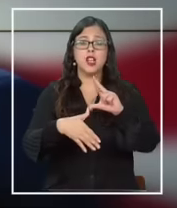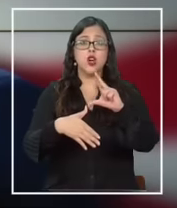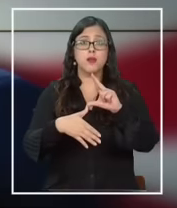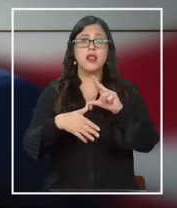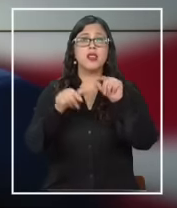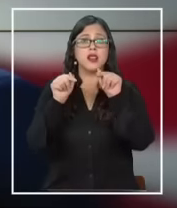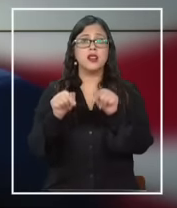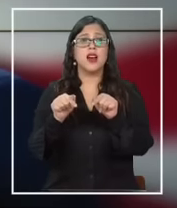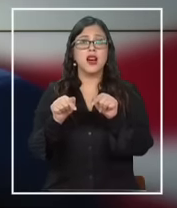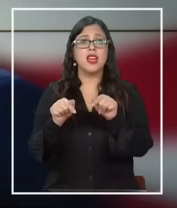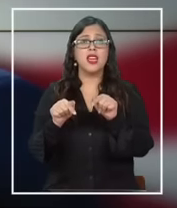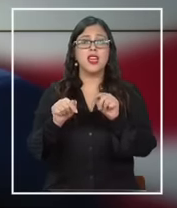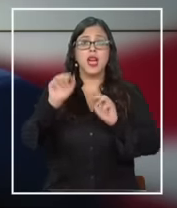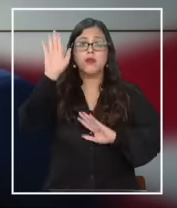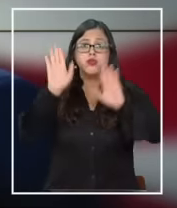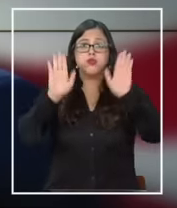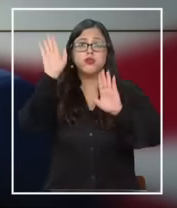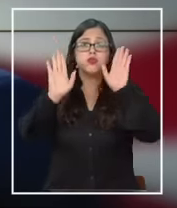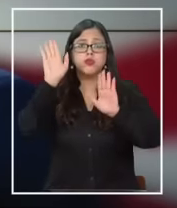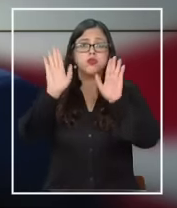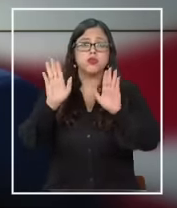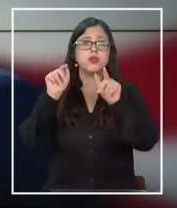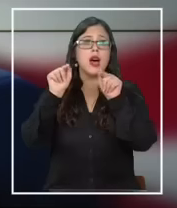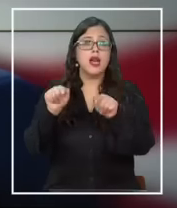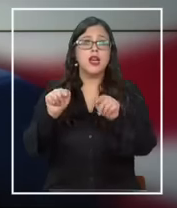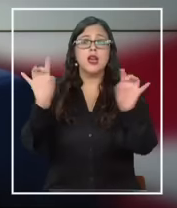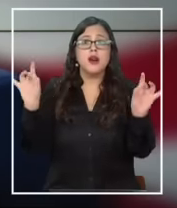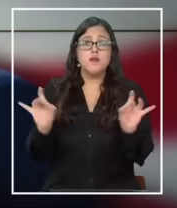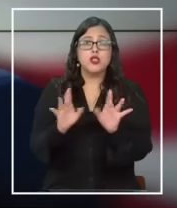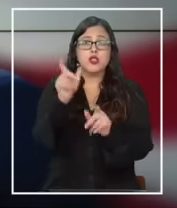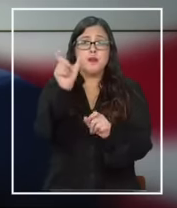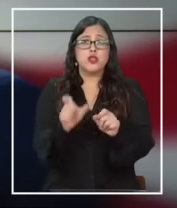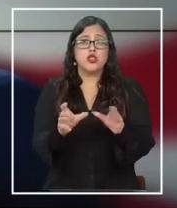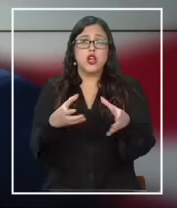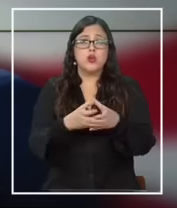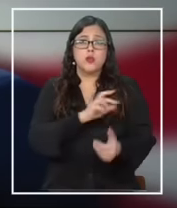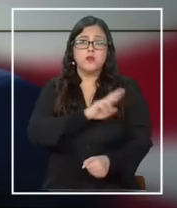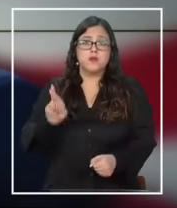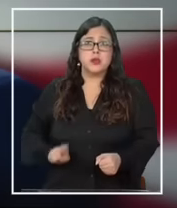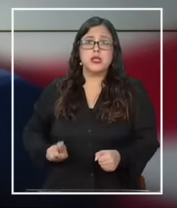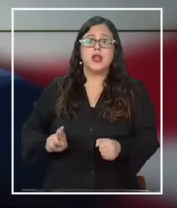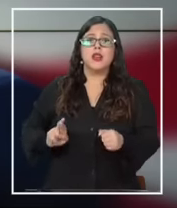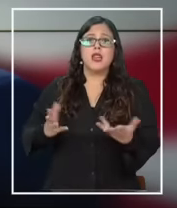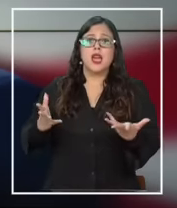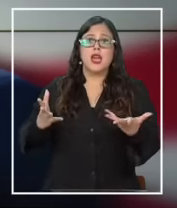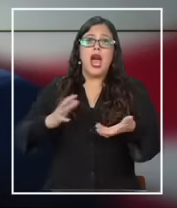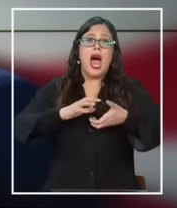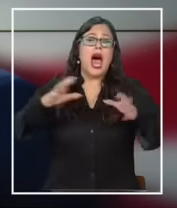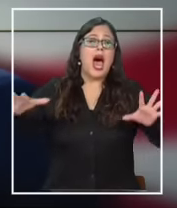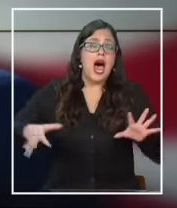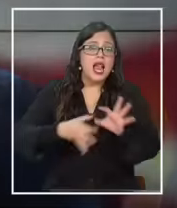Un candidato republicano que podría convertirse en aliado o en directo competidor de Donald Trump.